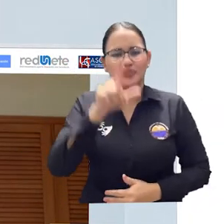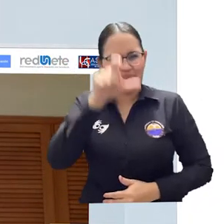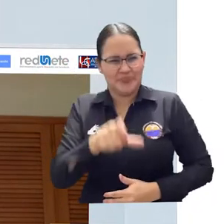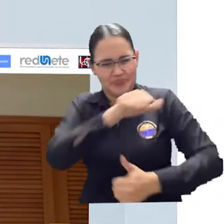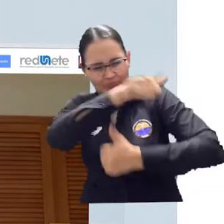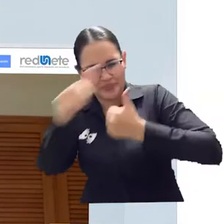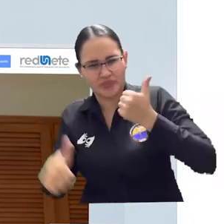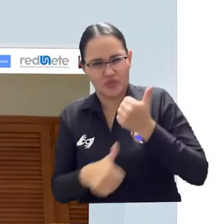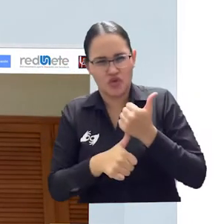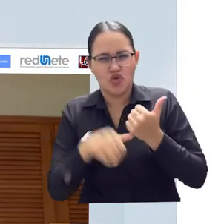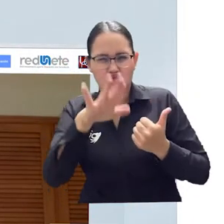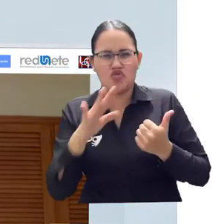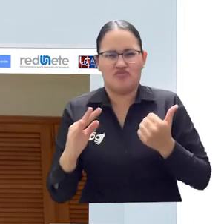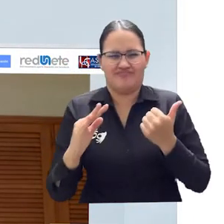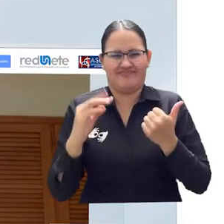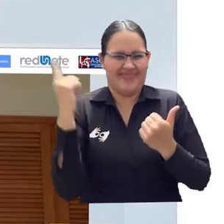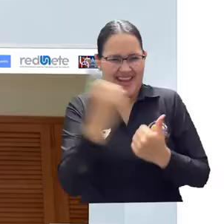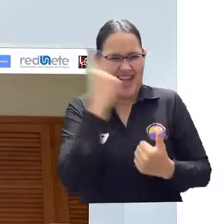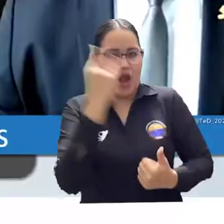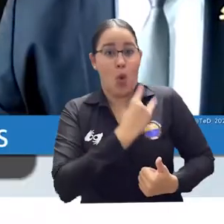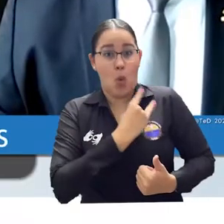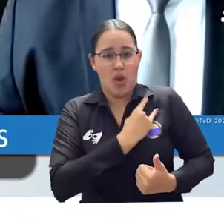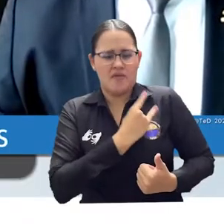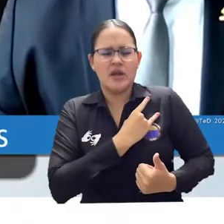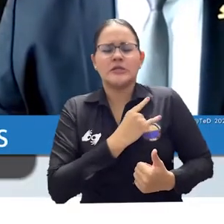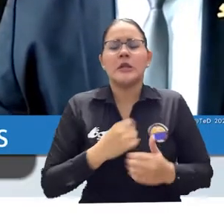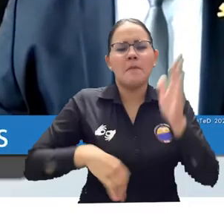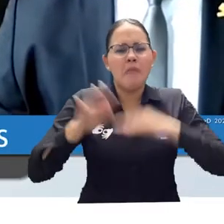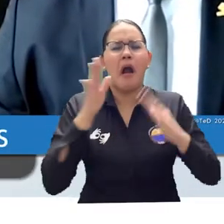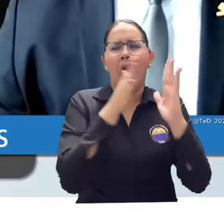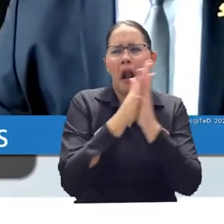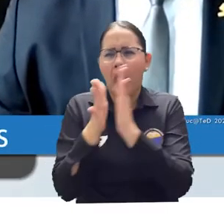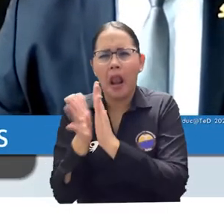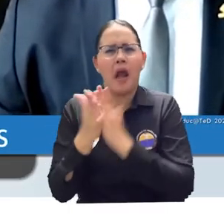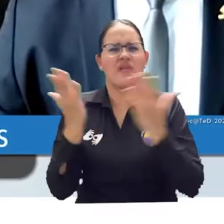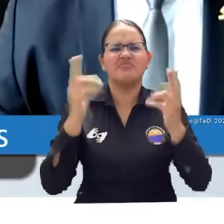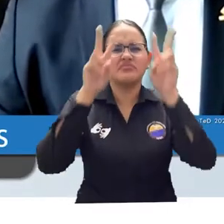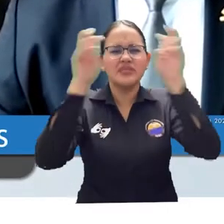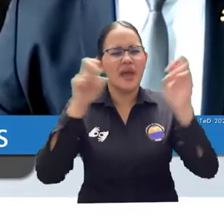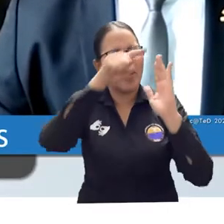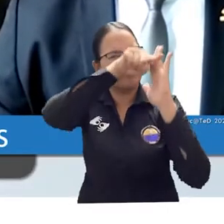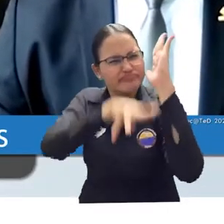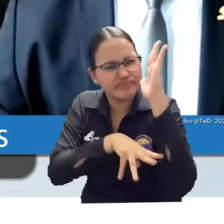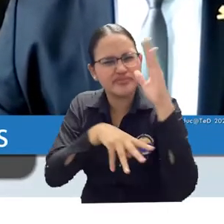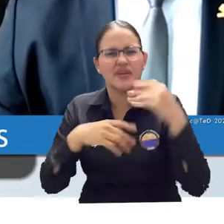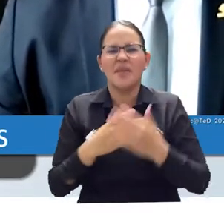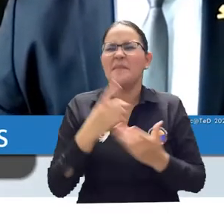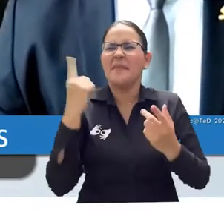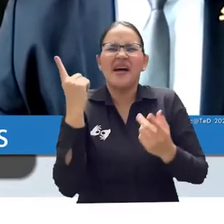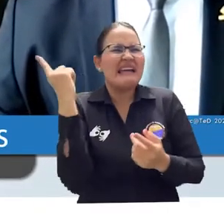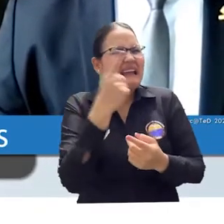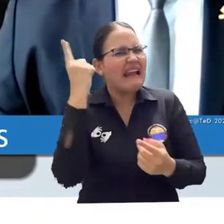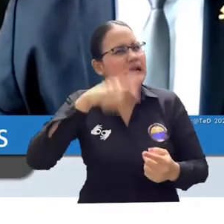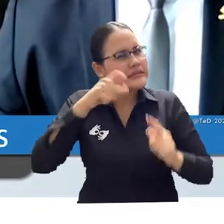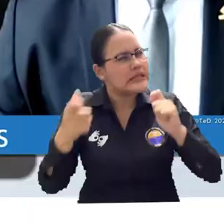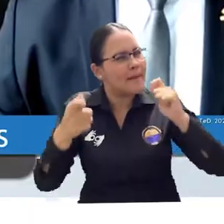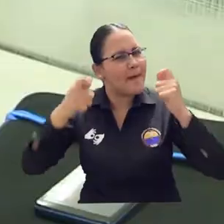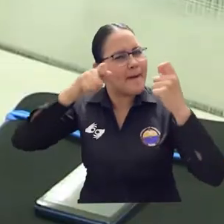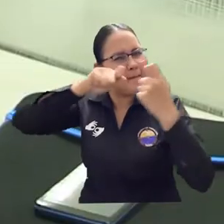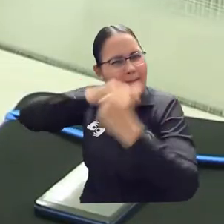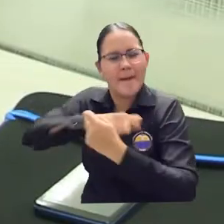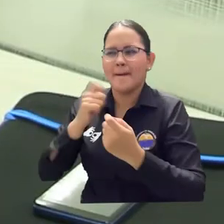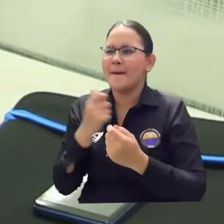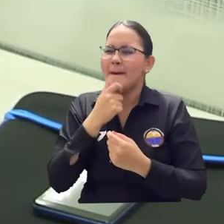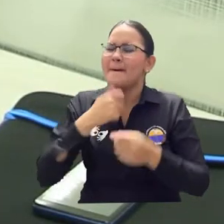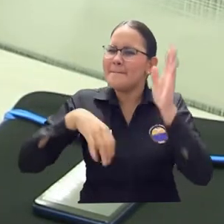del viceministro de educación superior, los rectores plantearon retos de adaptación en currículos académicos, cambios organizacionales y